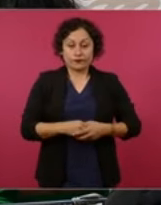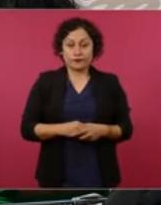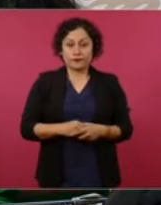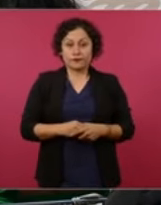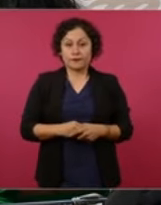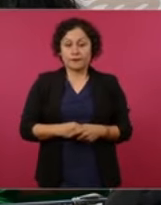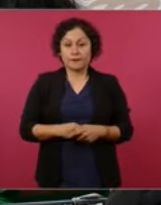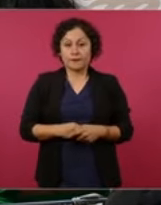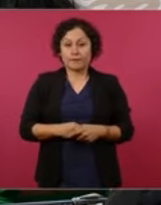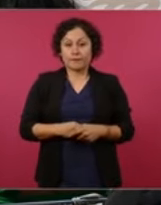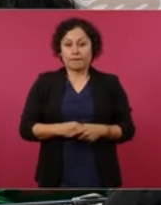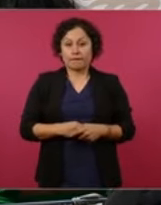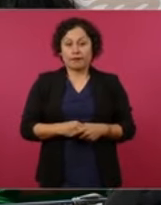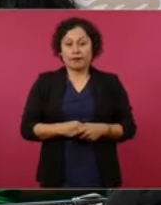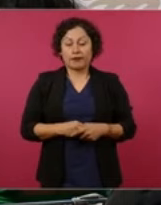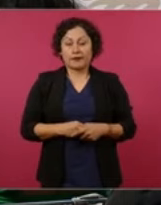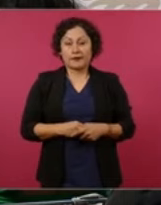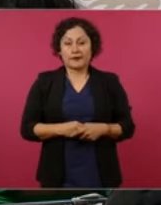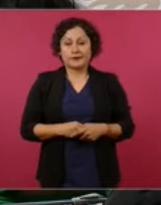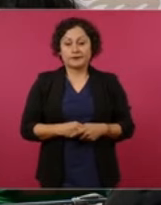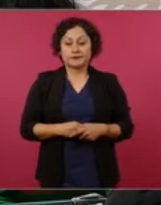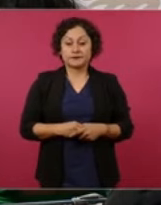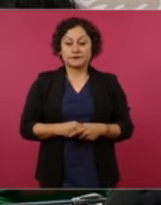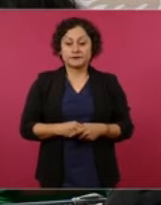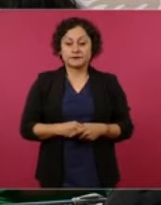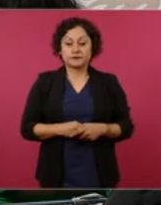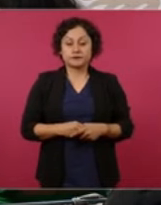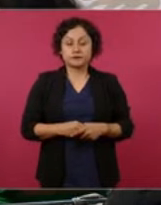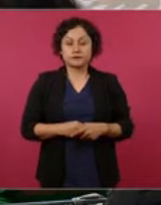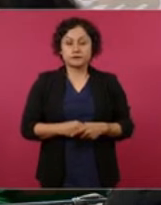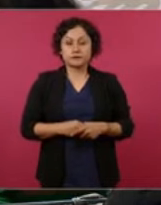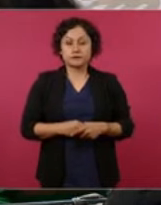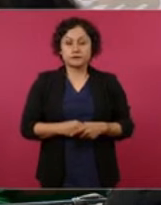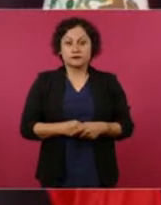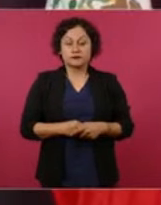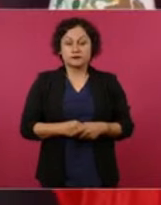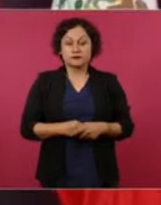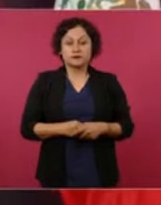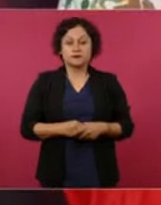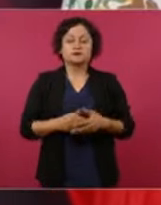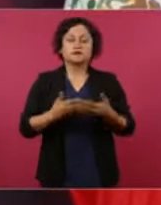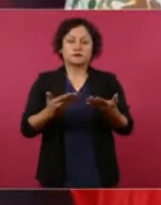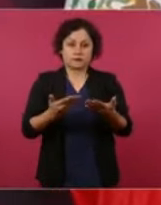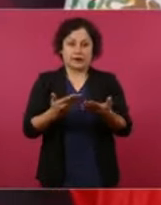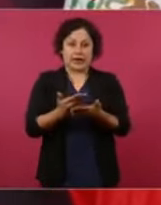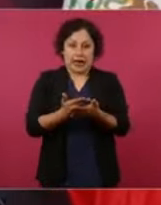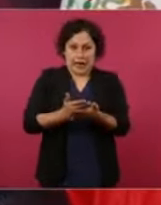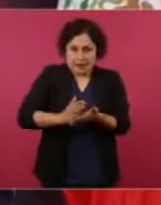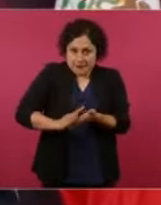Y luego están proyectos